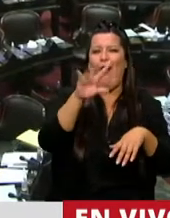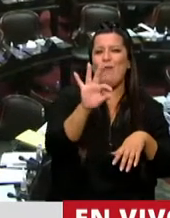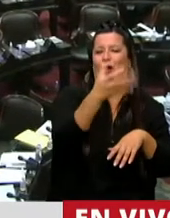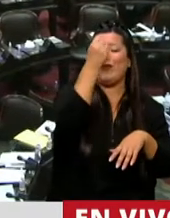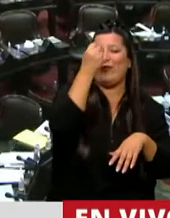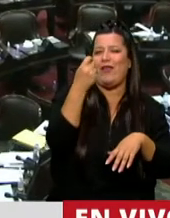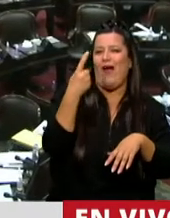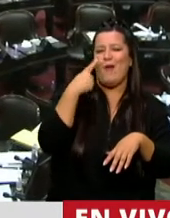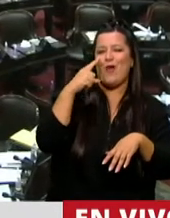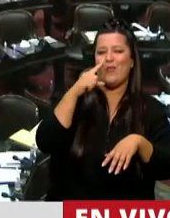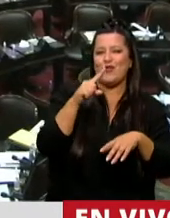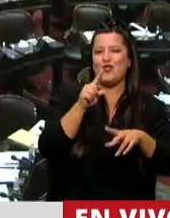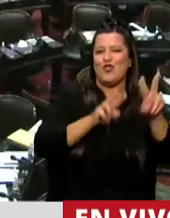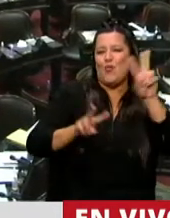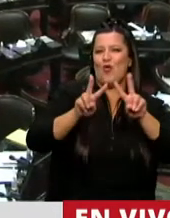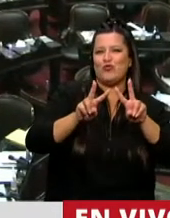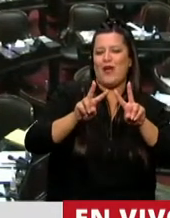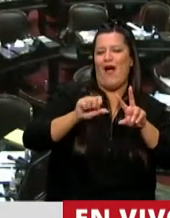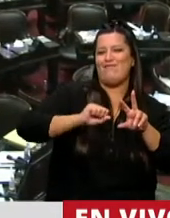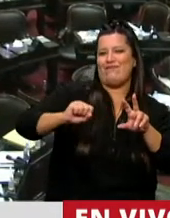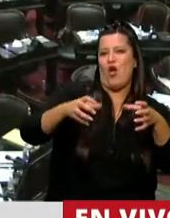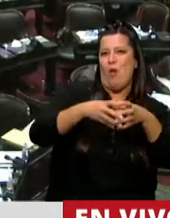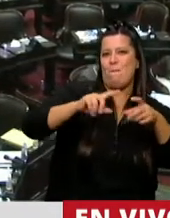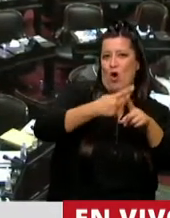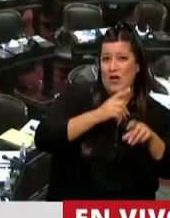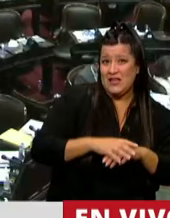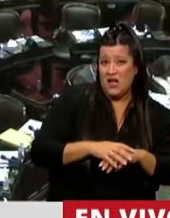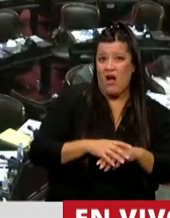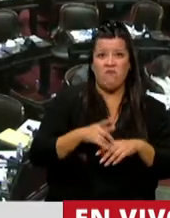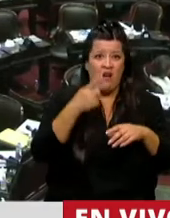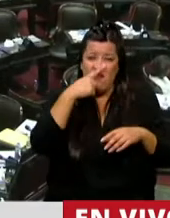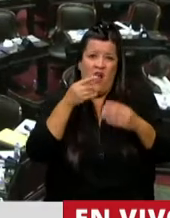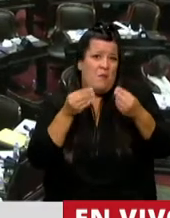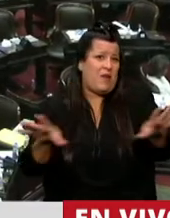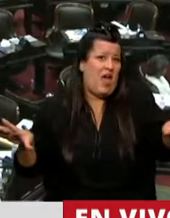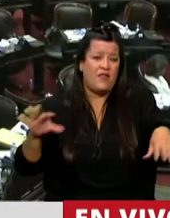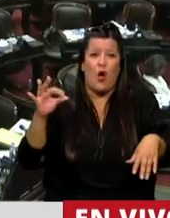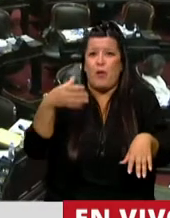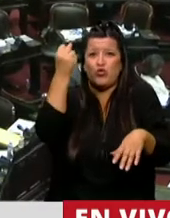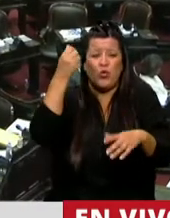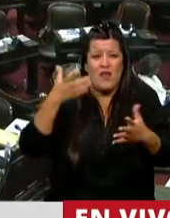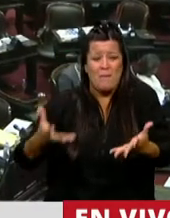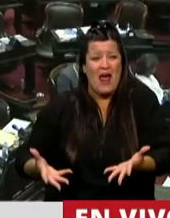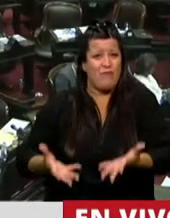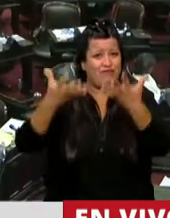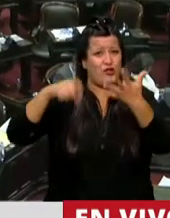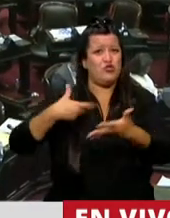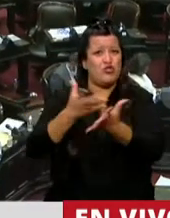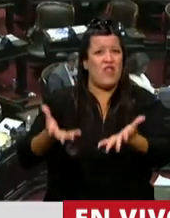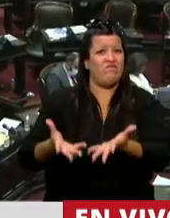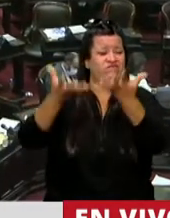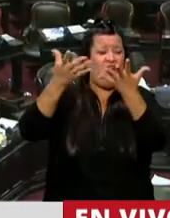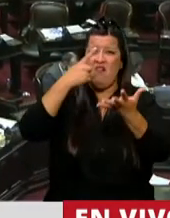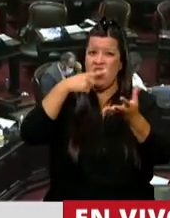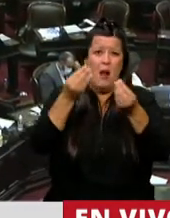capitalizar políticamente. De esta manera, perdimos una oportunidad histórica de lograr un crecimiento social para la historia